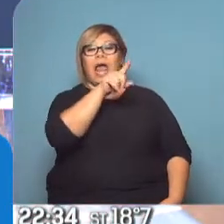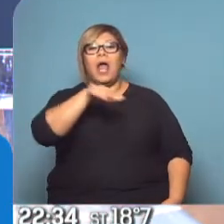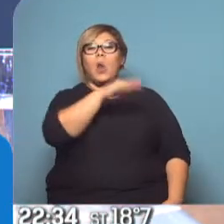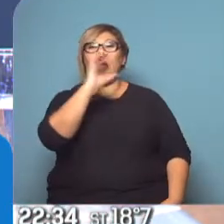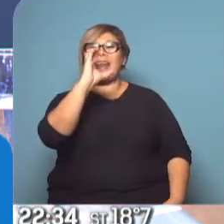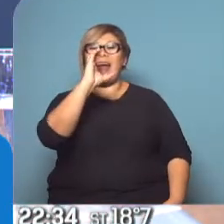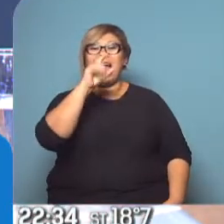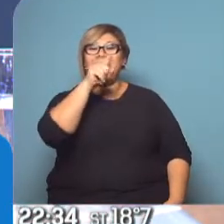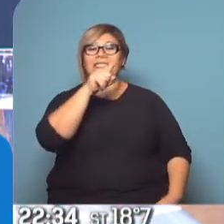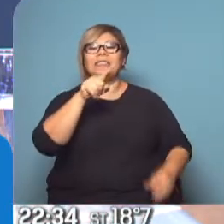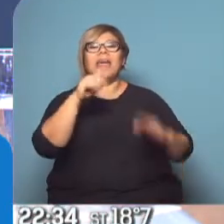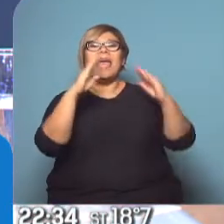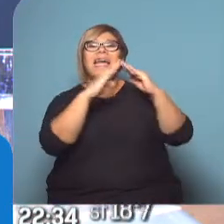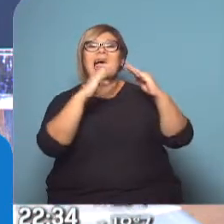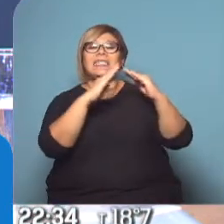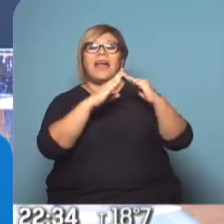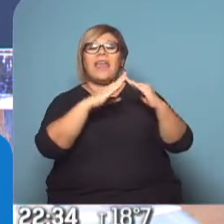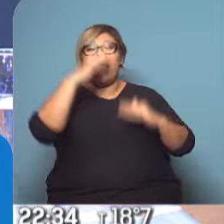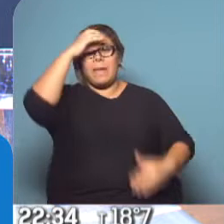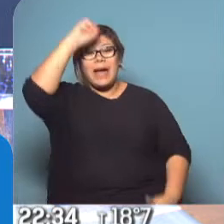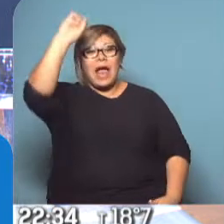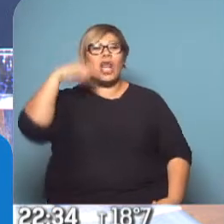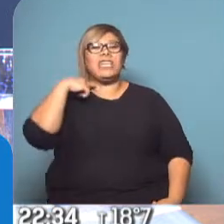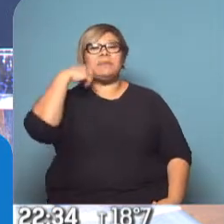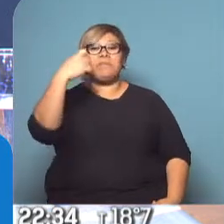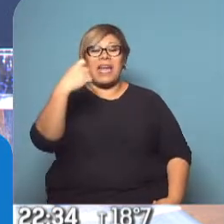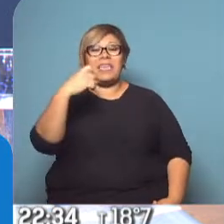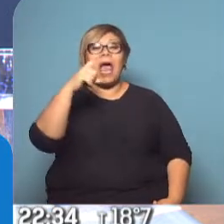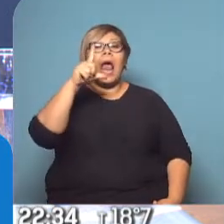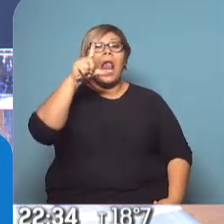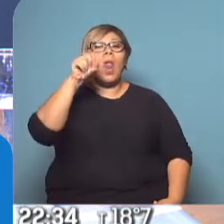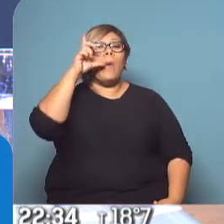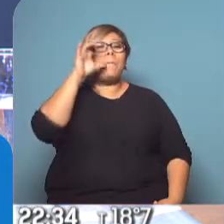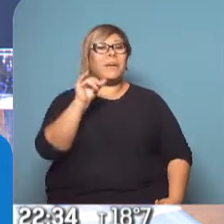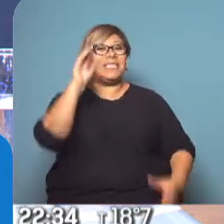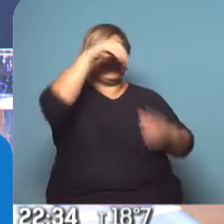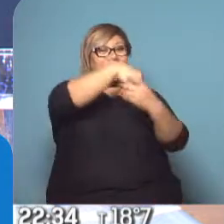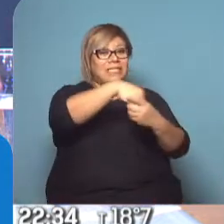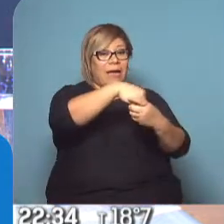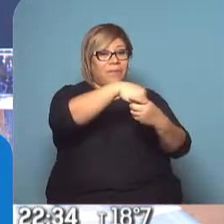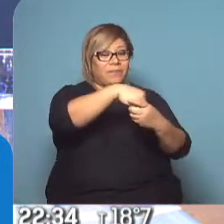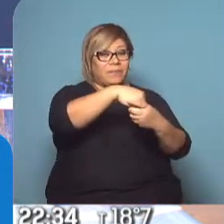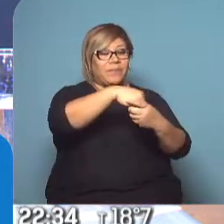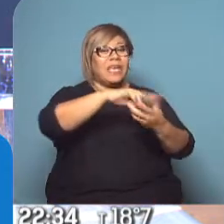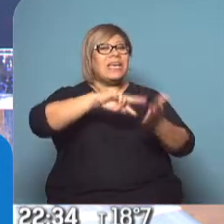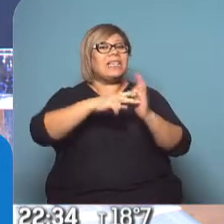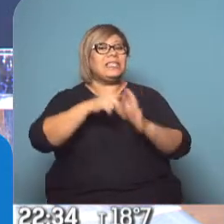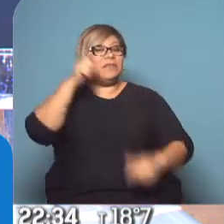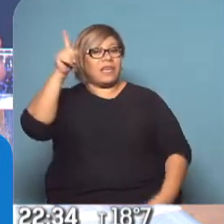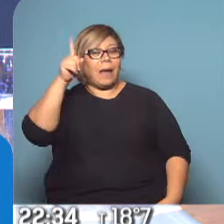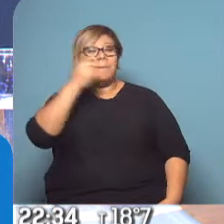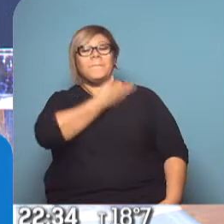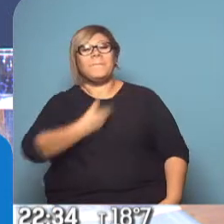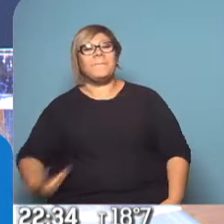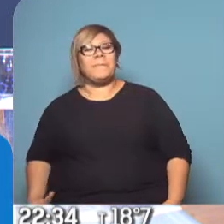y esto divide a esa posible coalición. ¿Por qué? Porque Sánchez dice que sí, que se quede allí, pero, ojo,